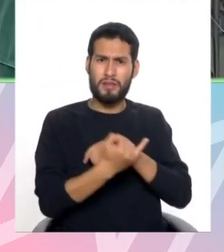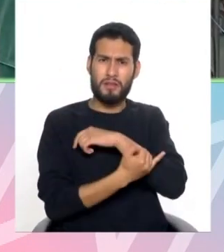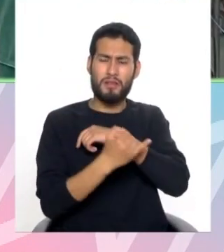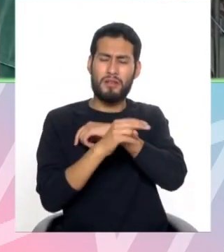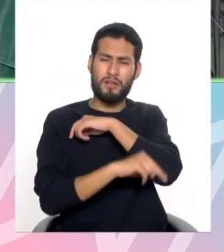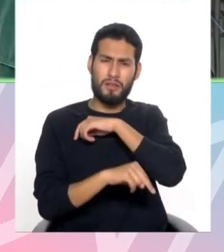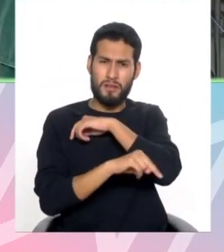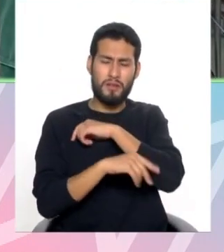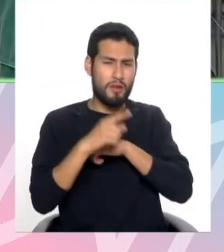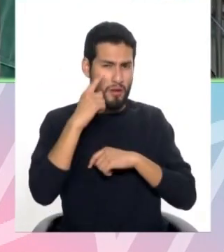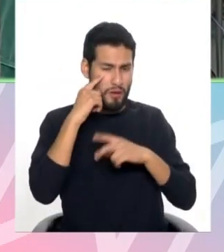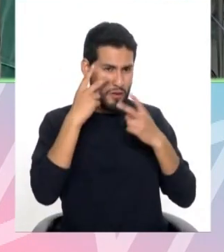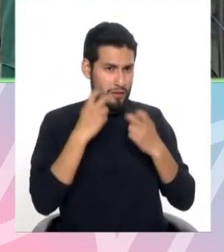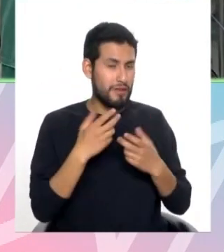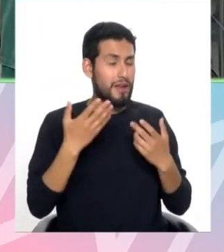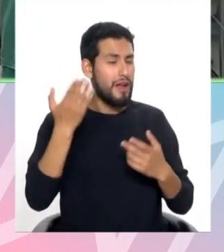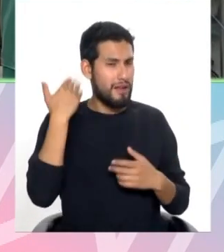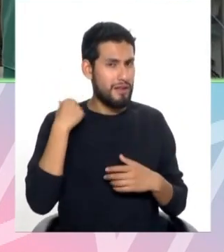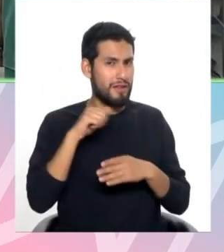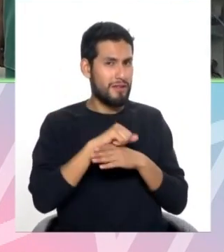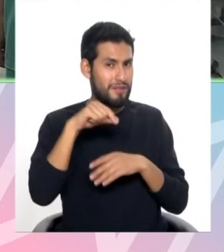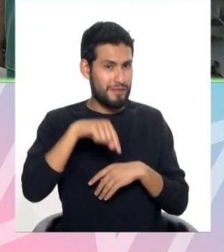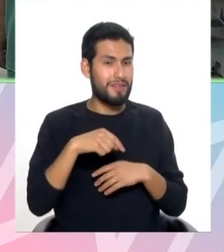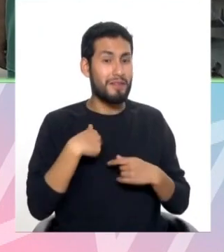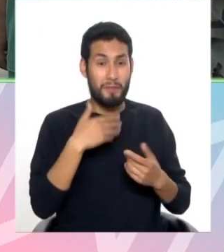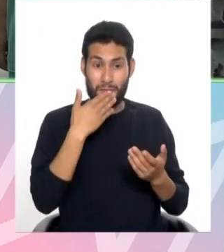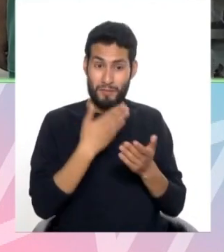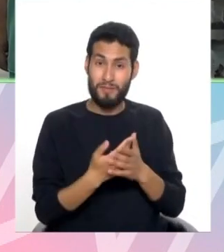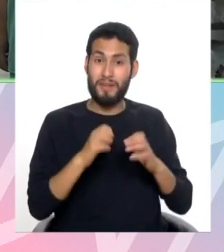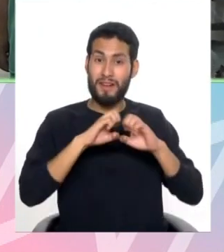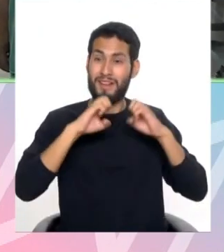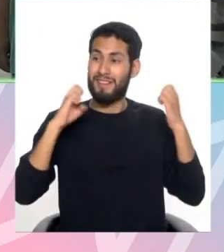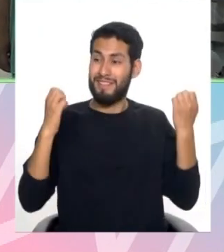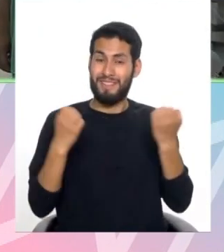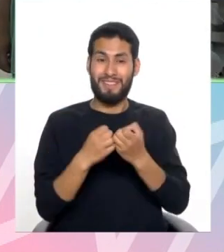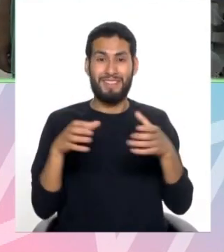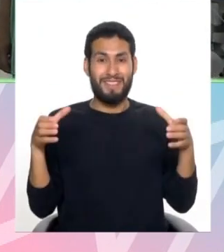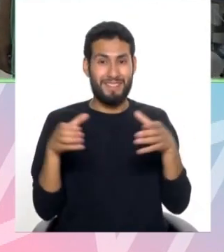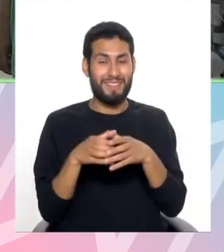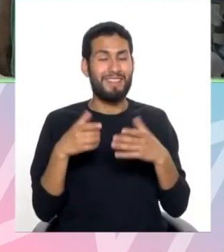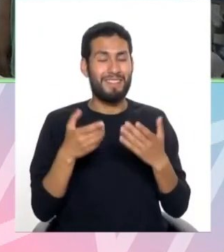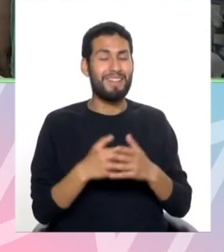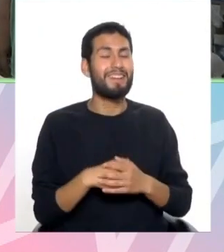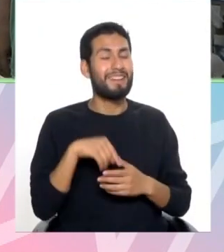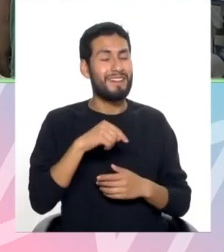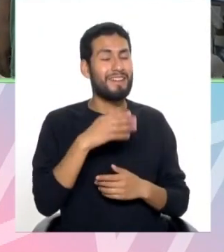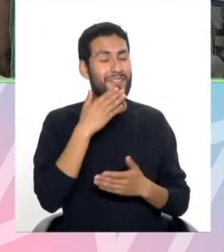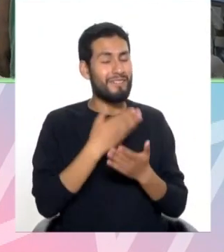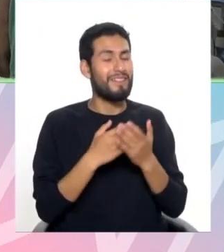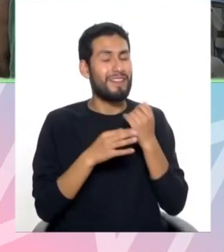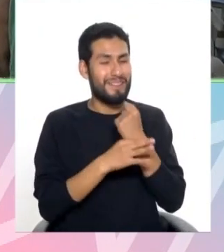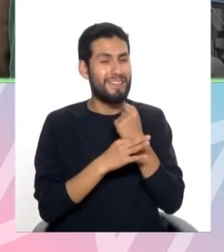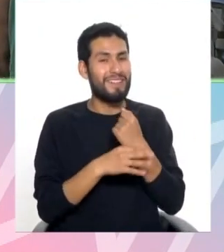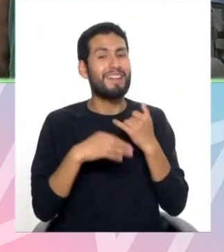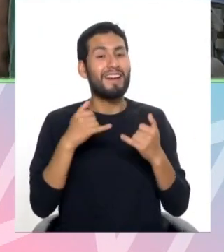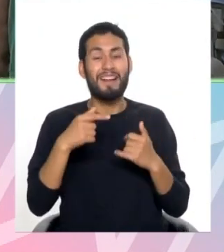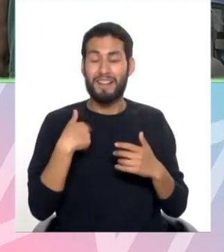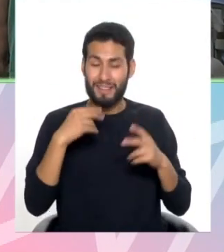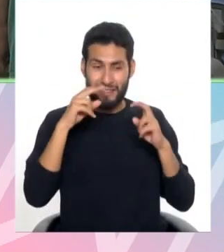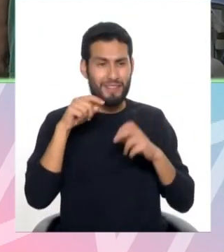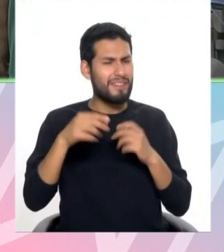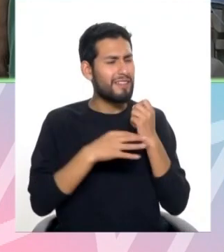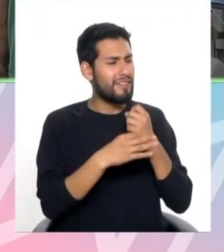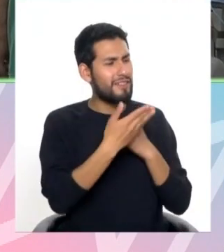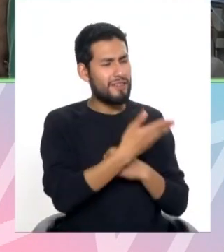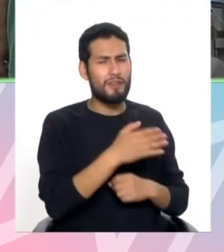Nacional de Oftalmología, así que estamos integrando un buen cuerpo médico. Sigamos desarrollando más información y nos vemos. Hemos estado con el